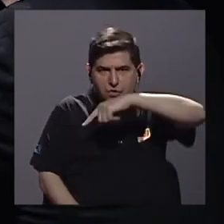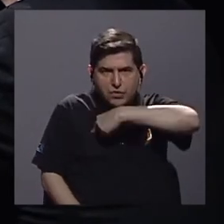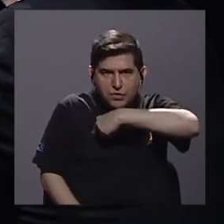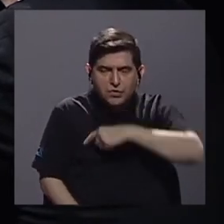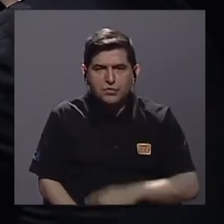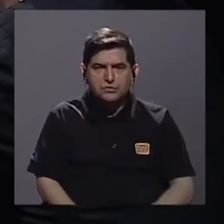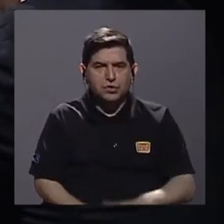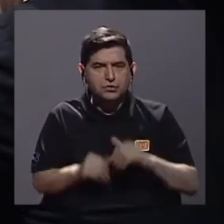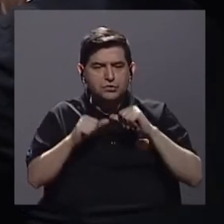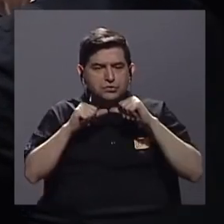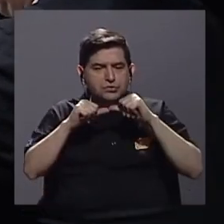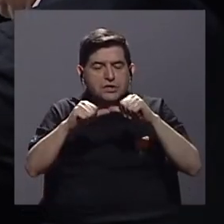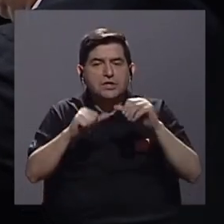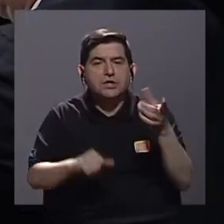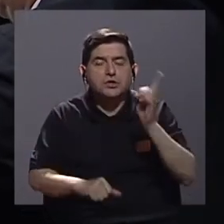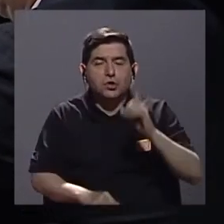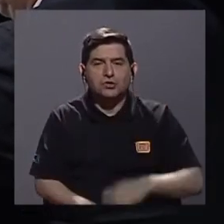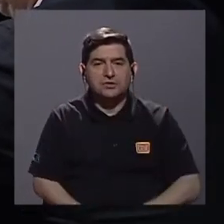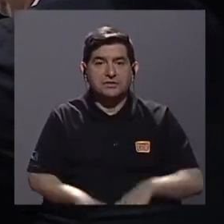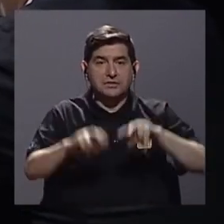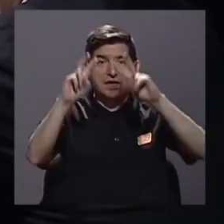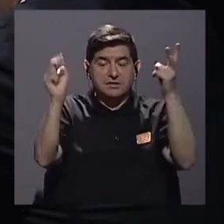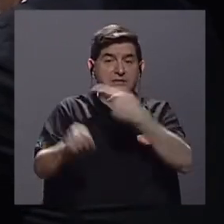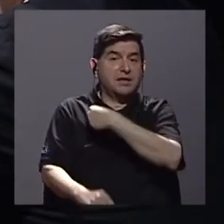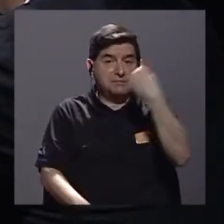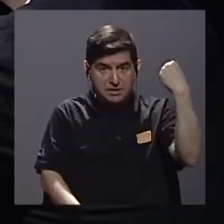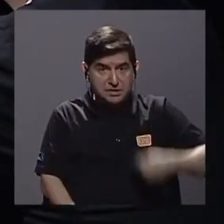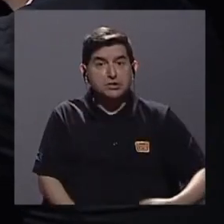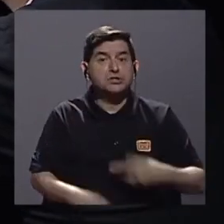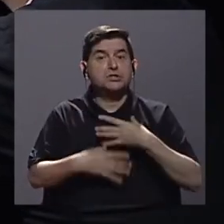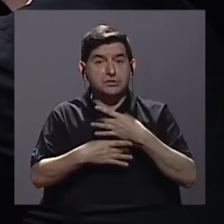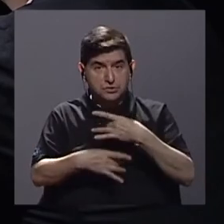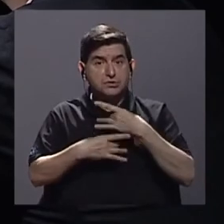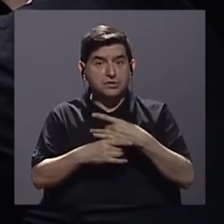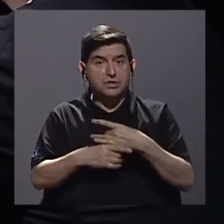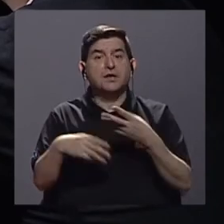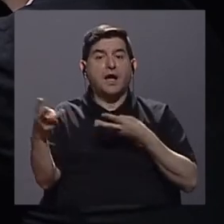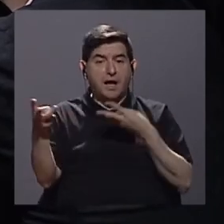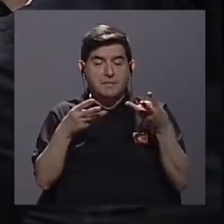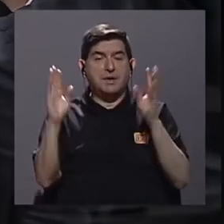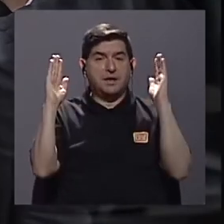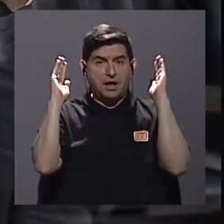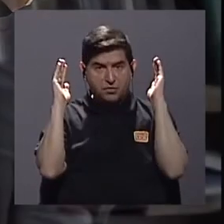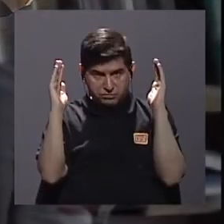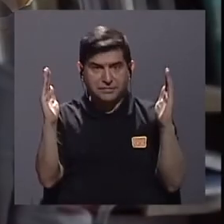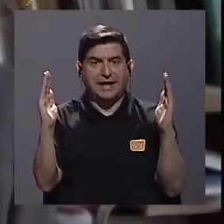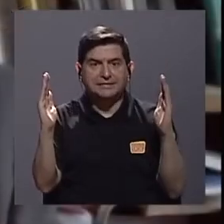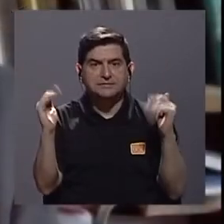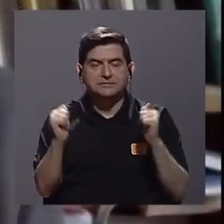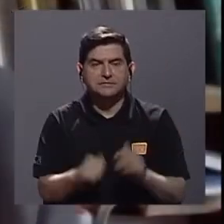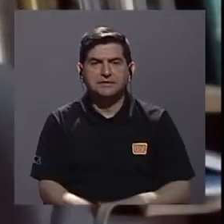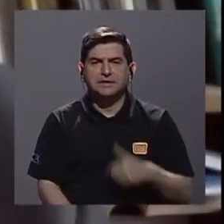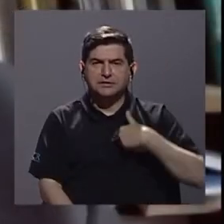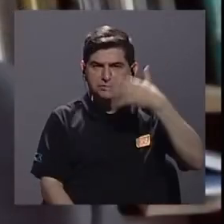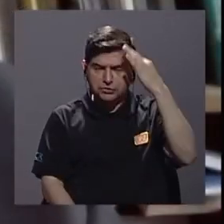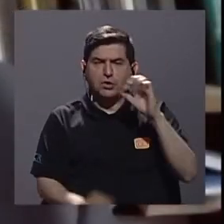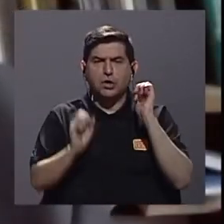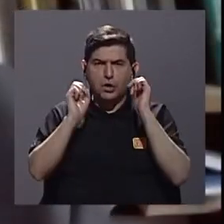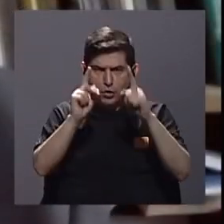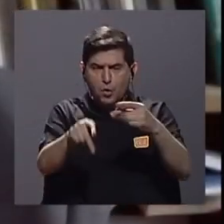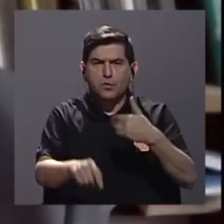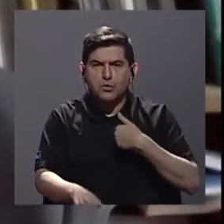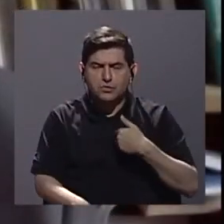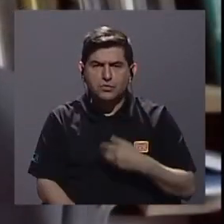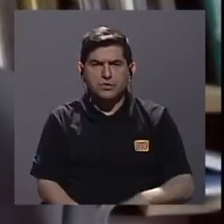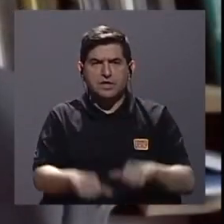dirigirnos, ¿verdad? El tema de China es interesante, es un mercado muy grande y creo que hay oportunidades para